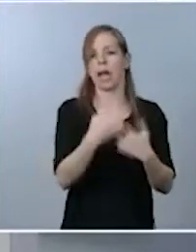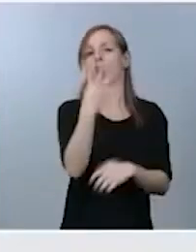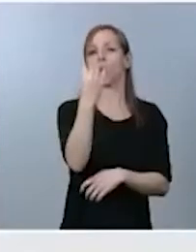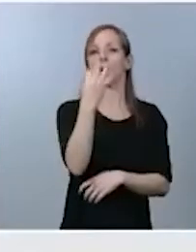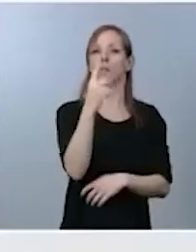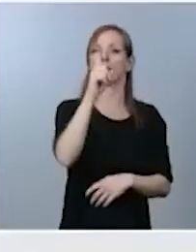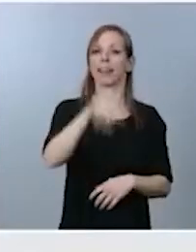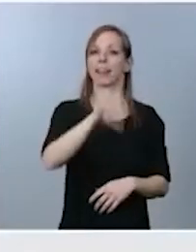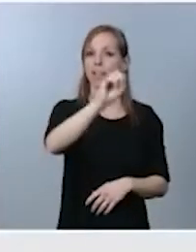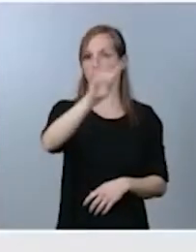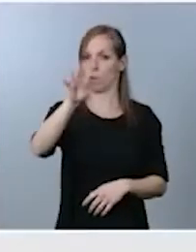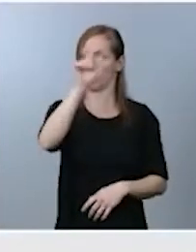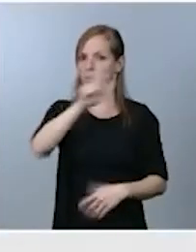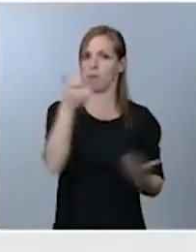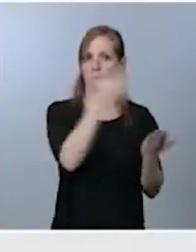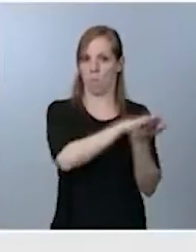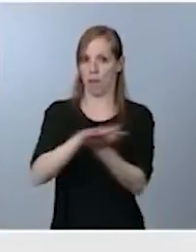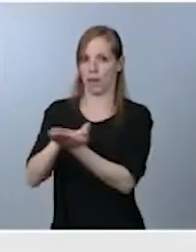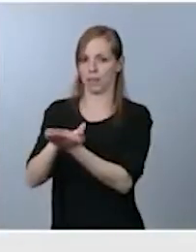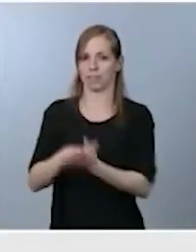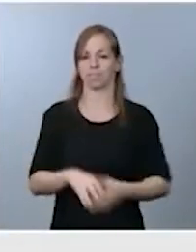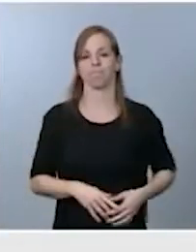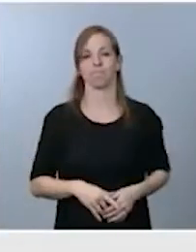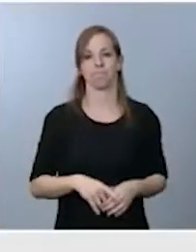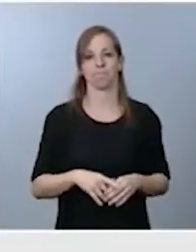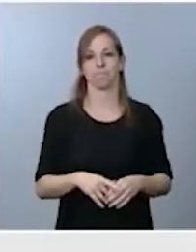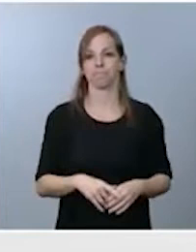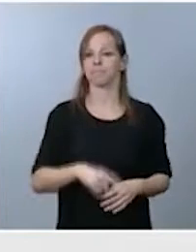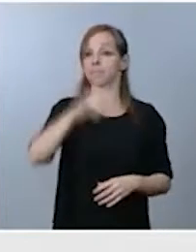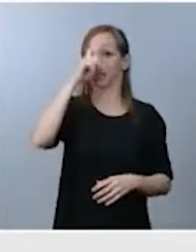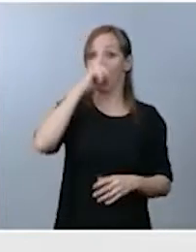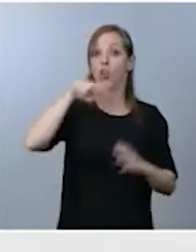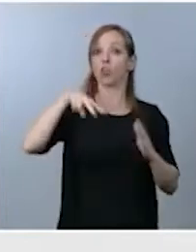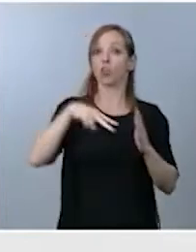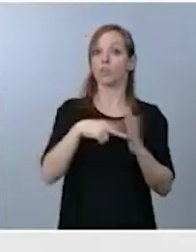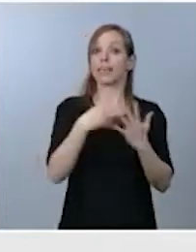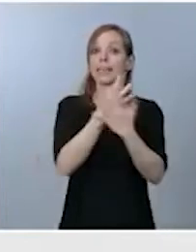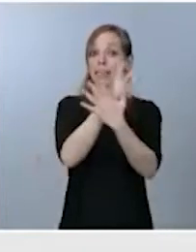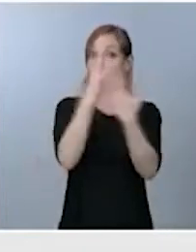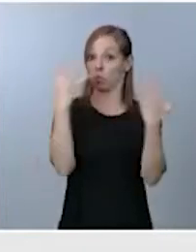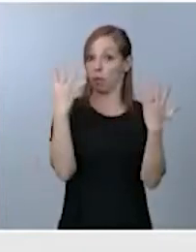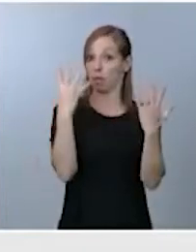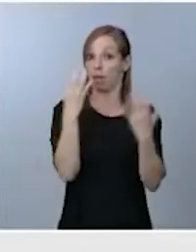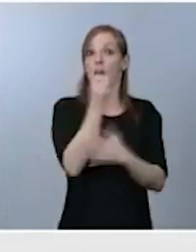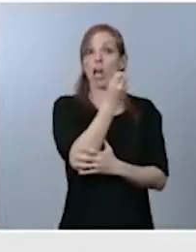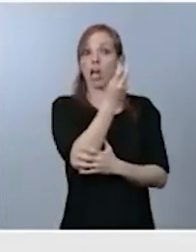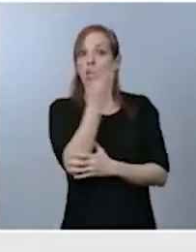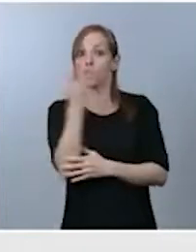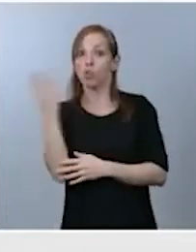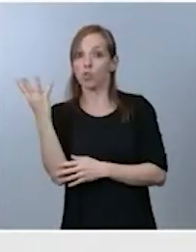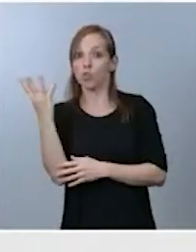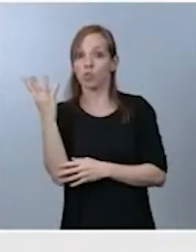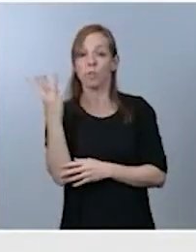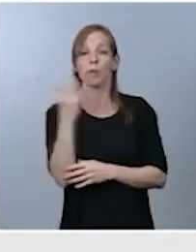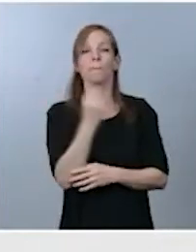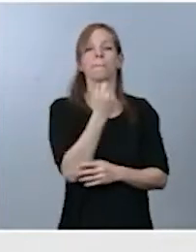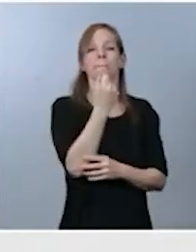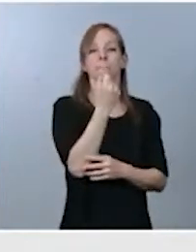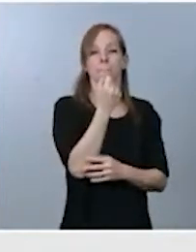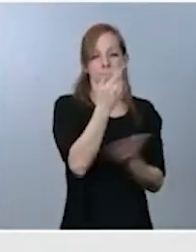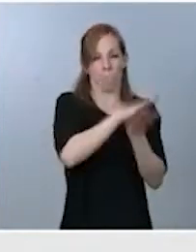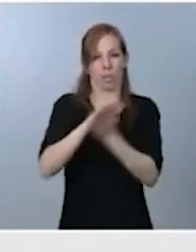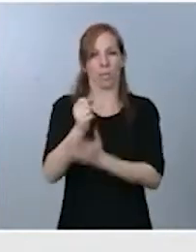personas. En 2019, este número ha sido de 1.755,